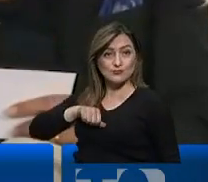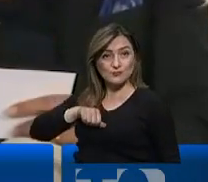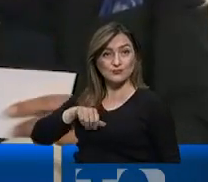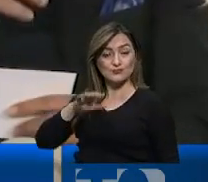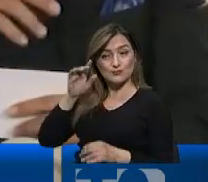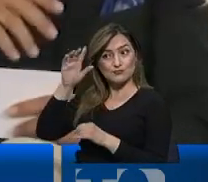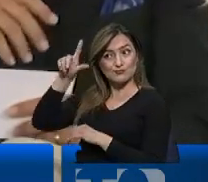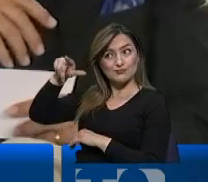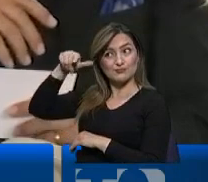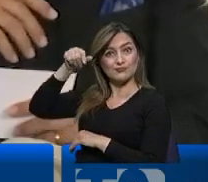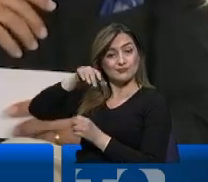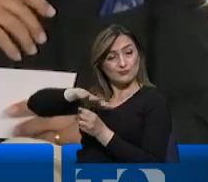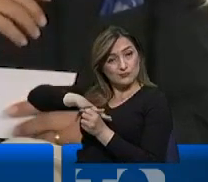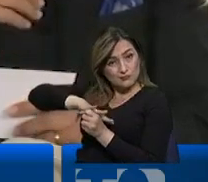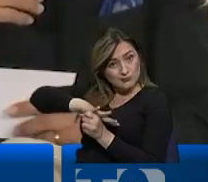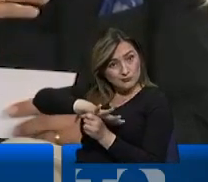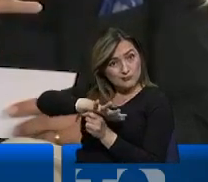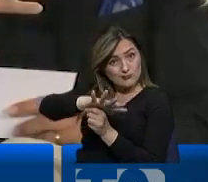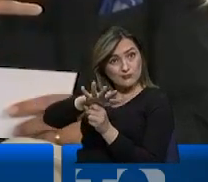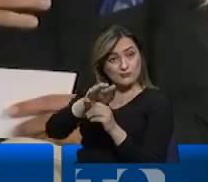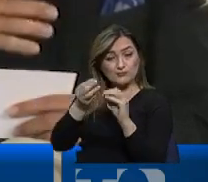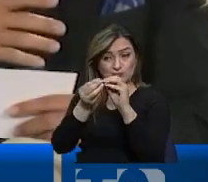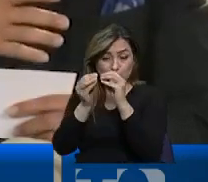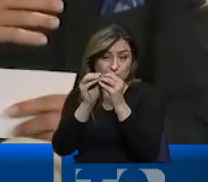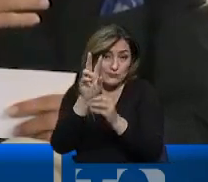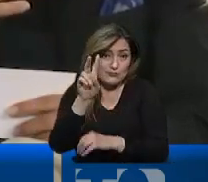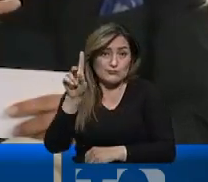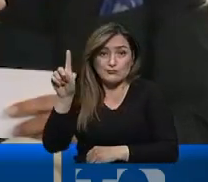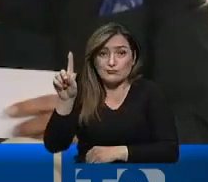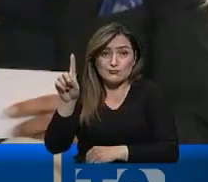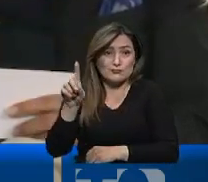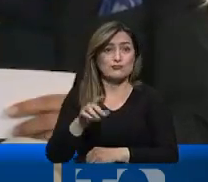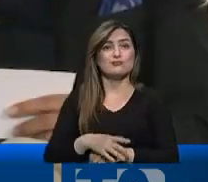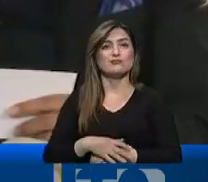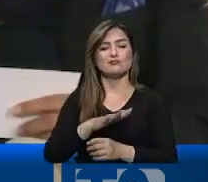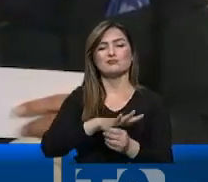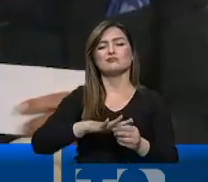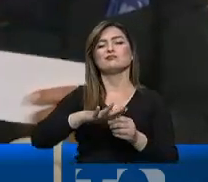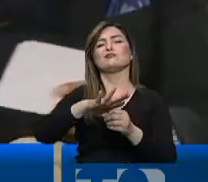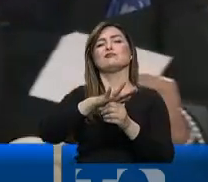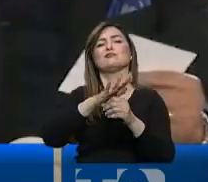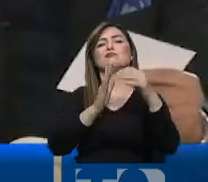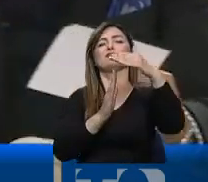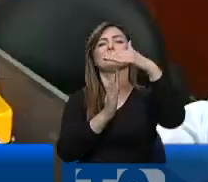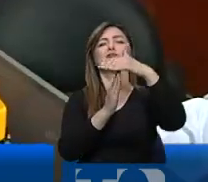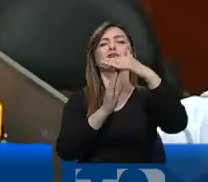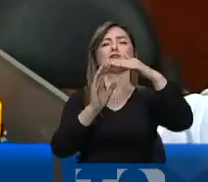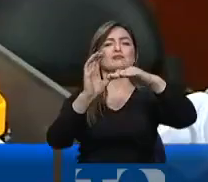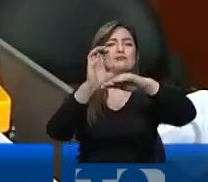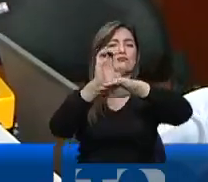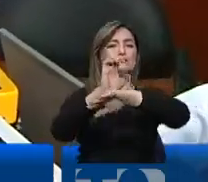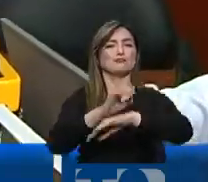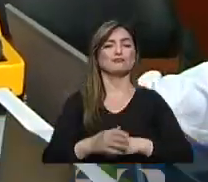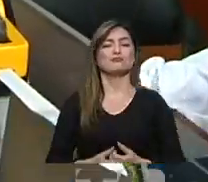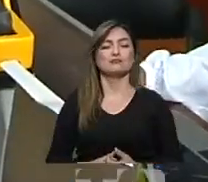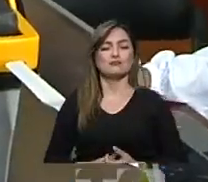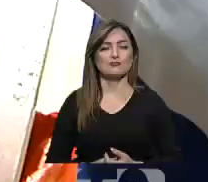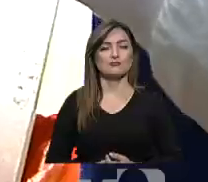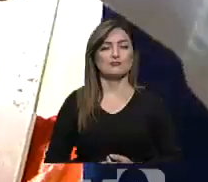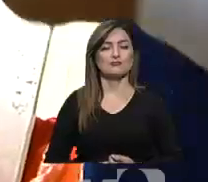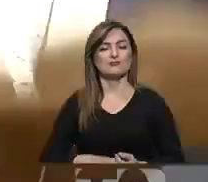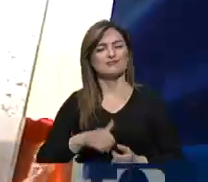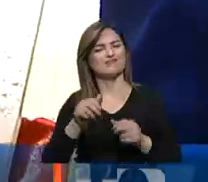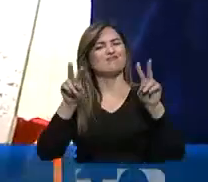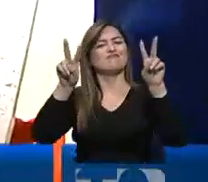que yo influiría en el bloque oficialista es favorecer un ambiente de pacificación en el país. En otro tema, el